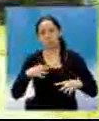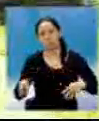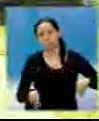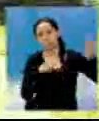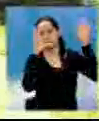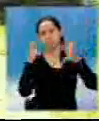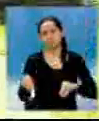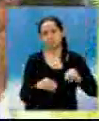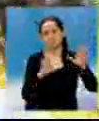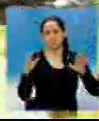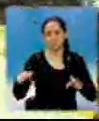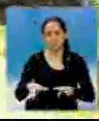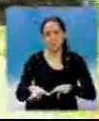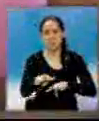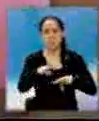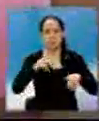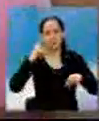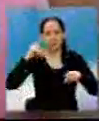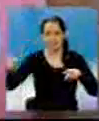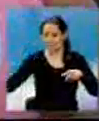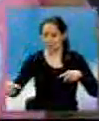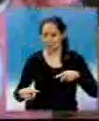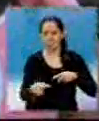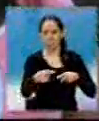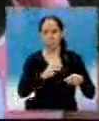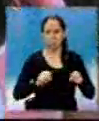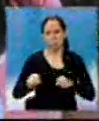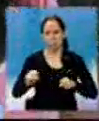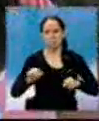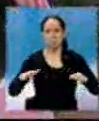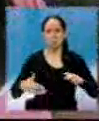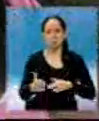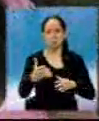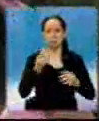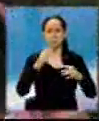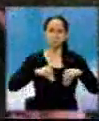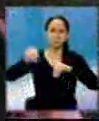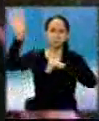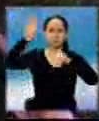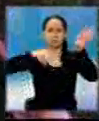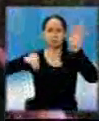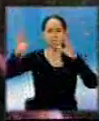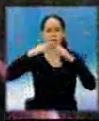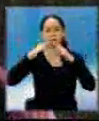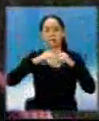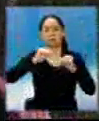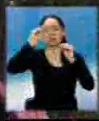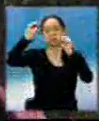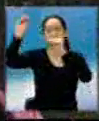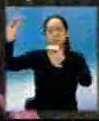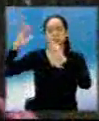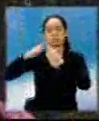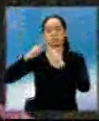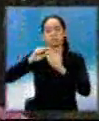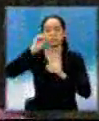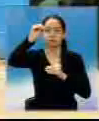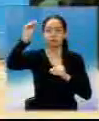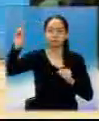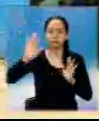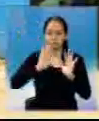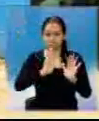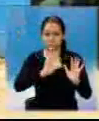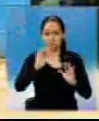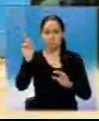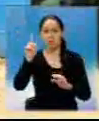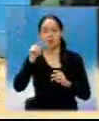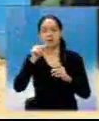Algunos fueron a vivir con parientes, otros alquilaron viviendas y poco más de 160 familias fueron trasladadas a los albergues temporales